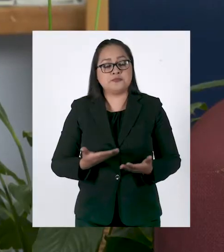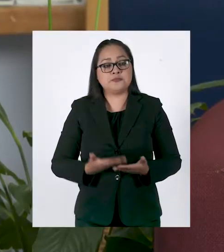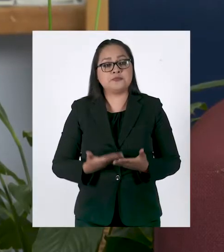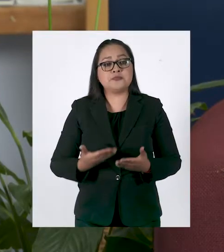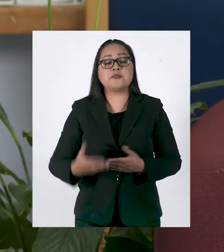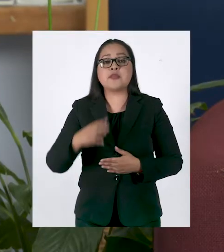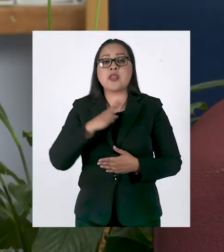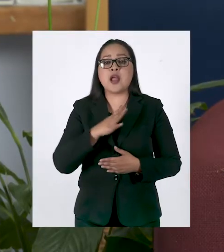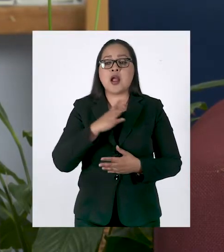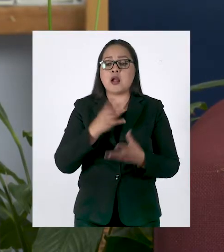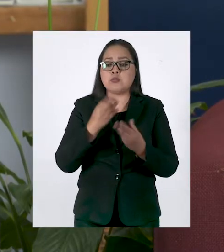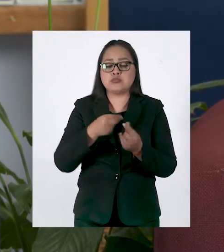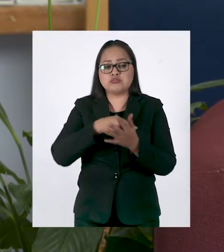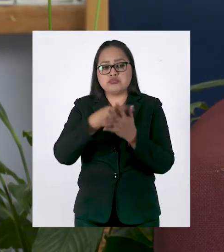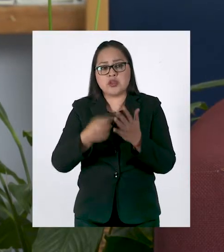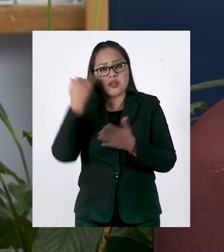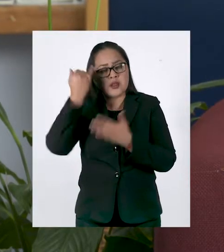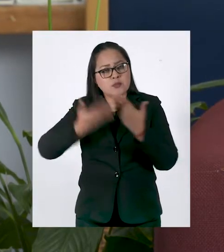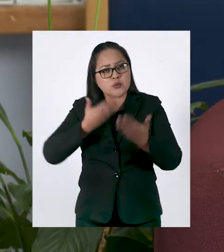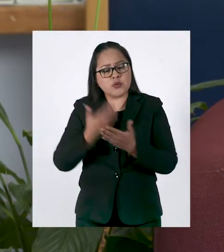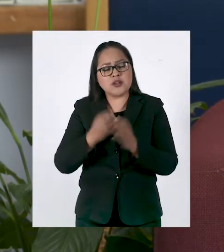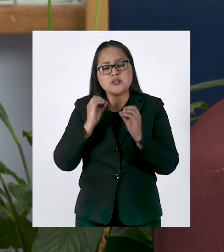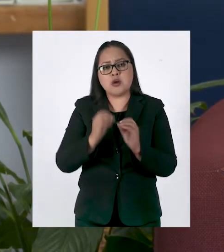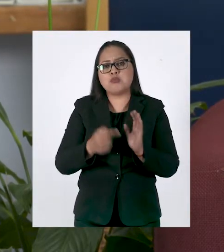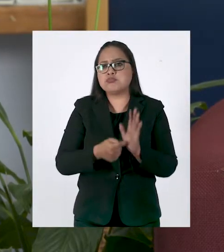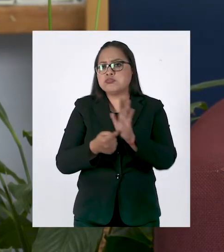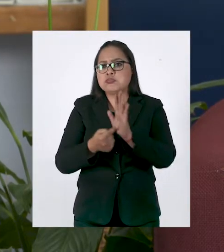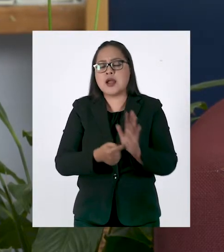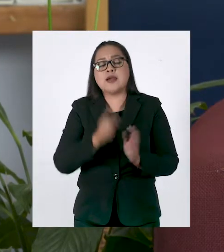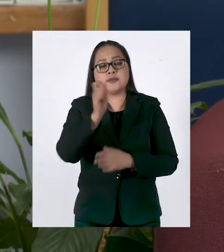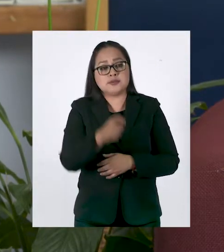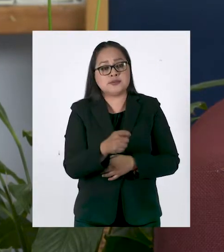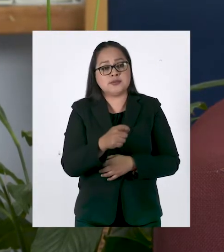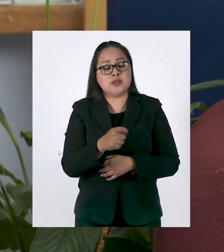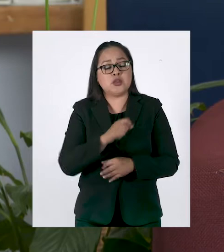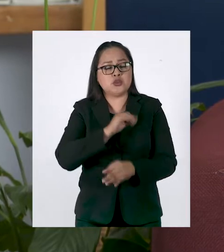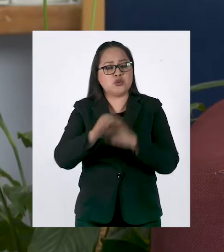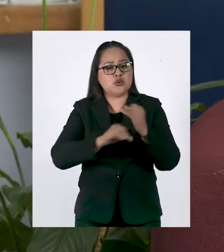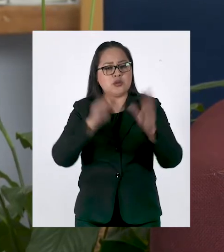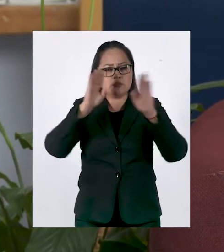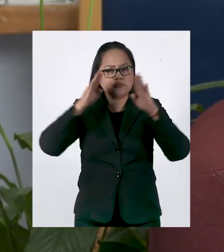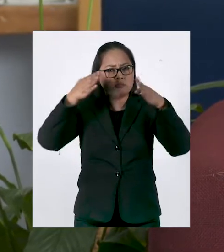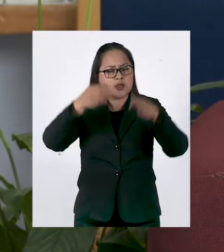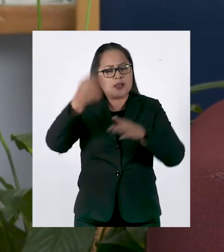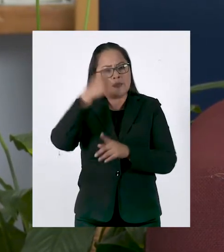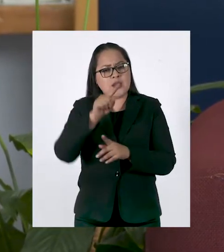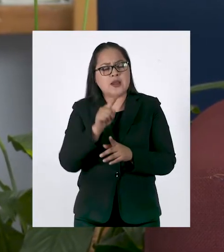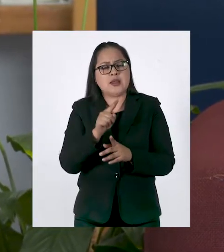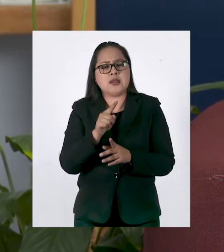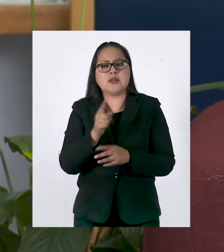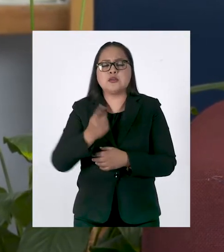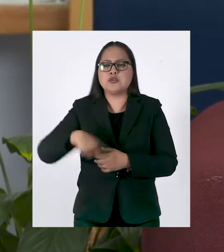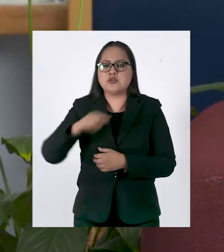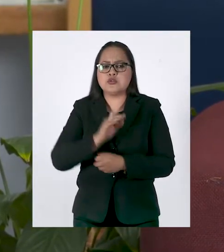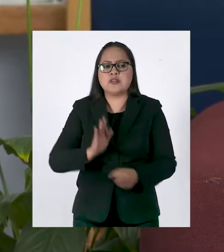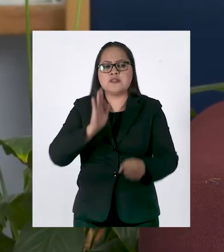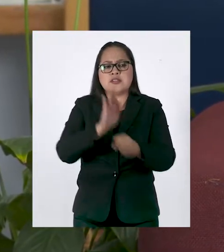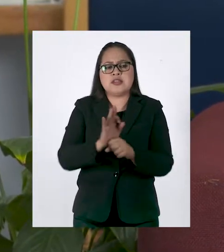Entre otros resolutivos e iniciativas que estaremos presentando son todas aquellas que tengan que ver para defender